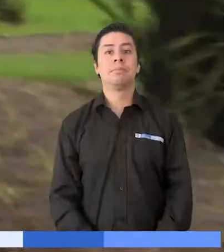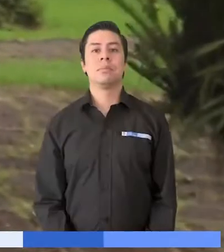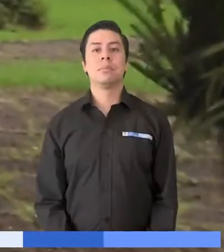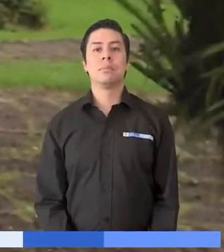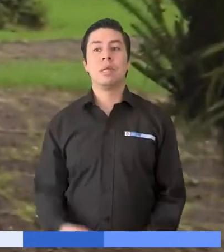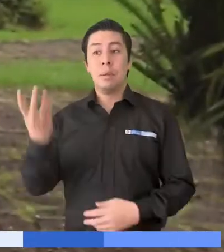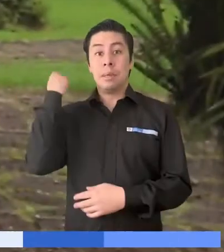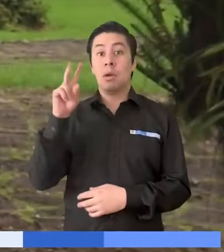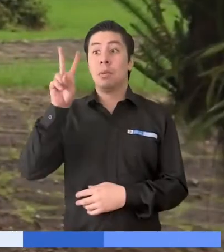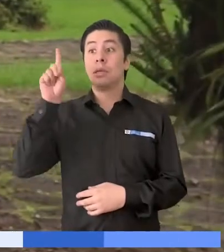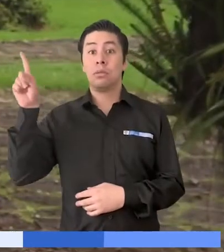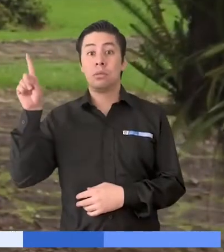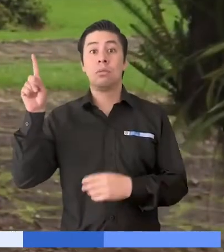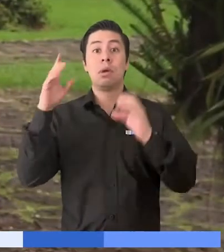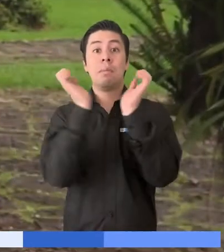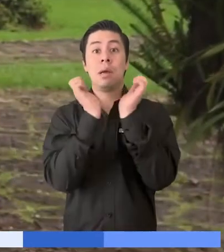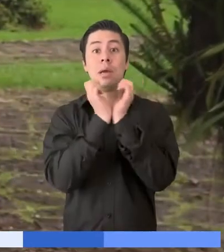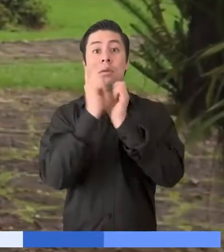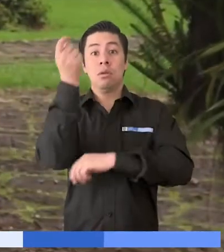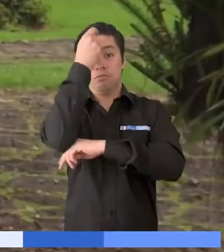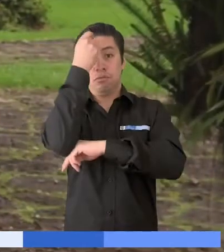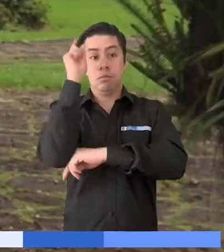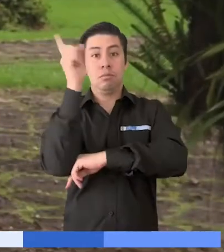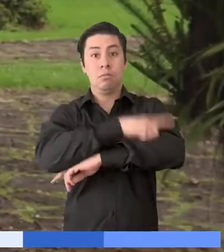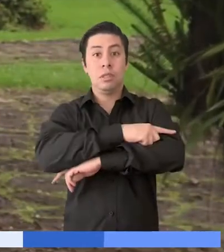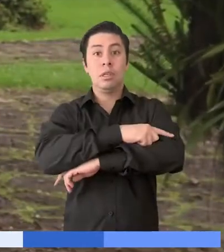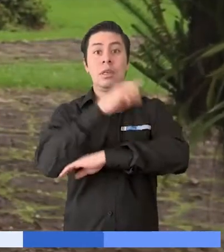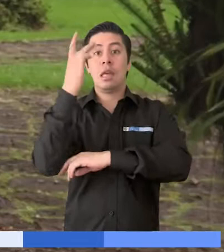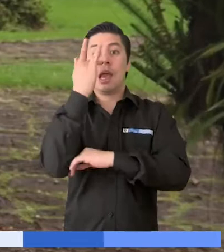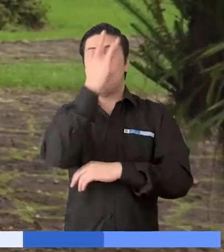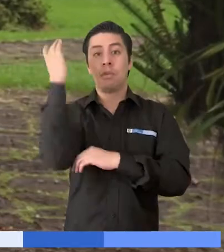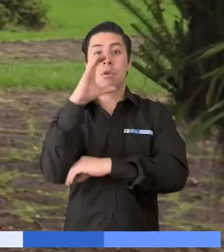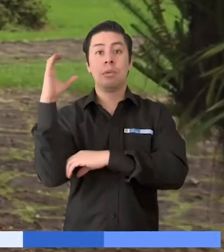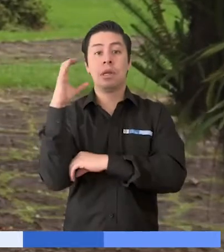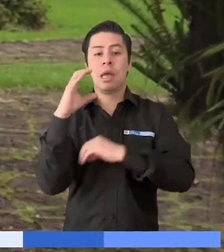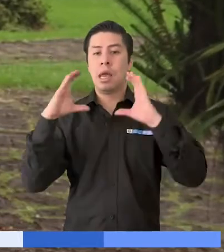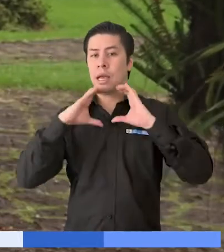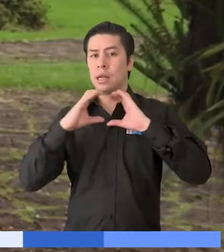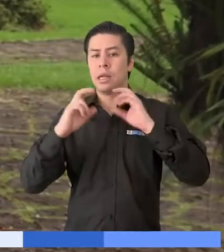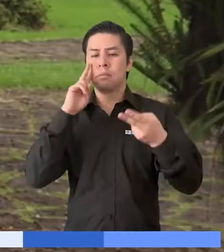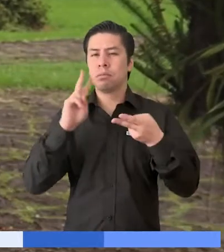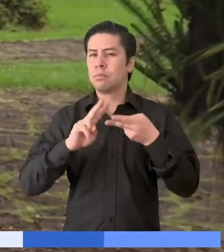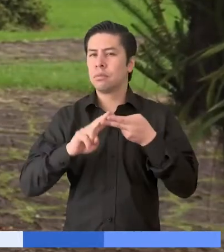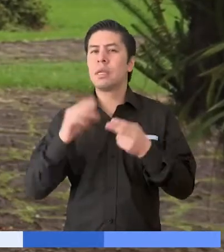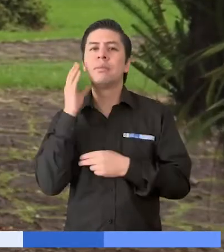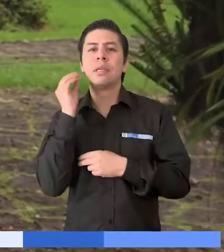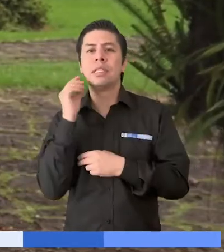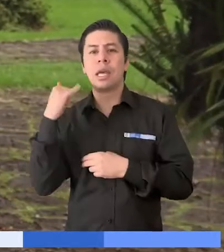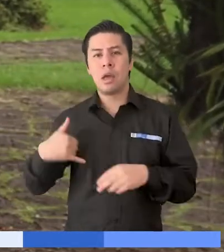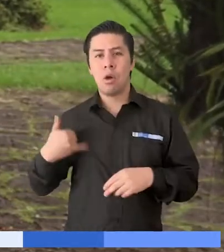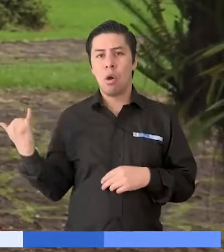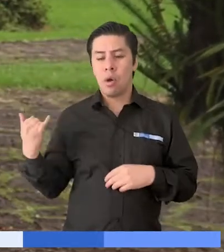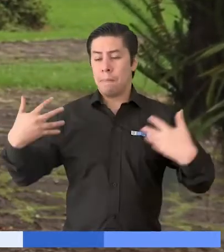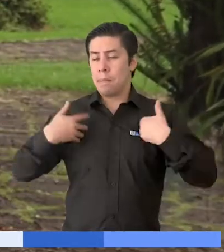El pasado 21 de mayo se conmemoró el Día de la Afrocolombianidad. En Caquetá conocimos la historia de Michael Esquivel Carabalí,